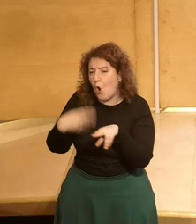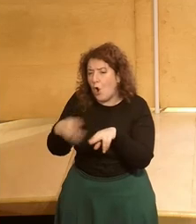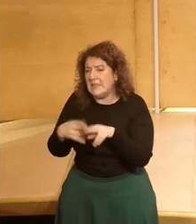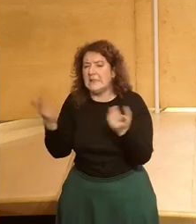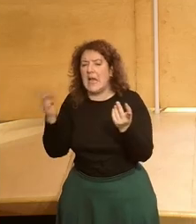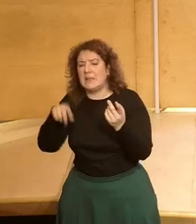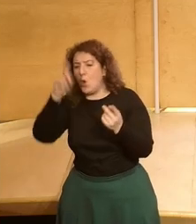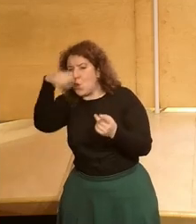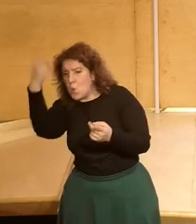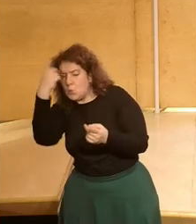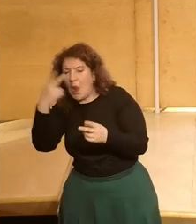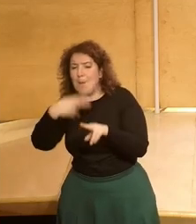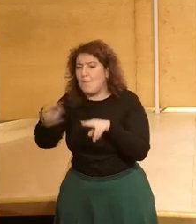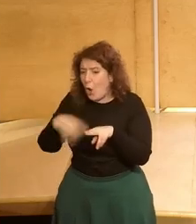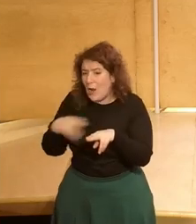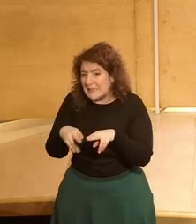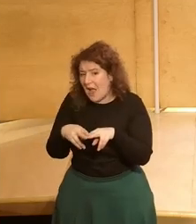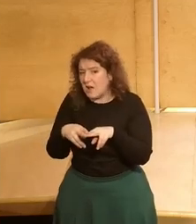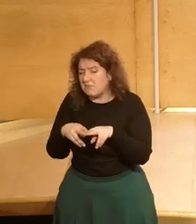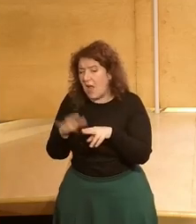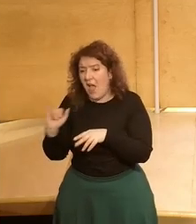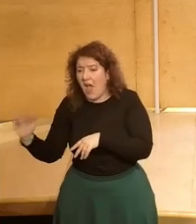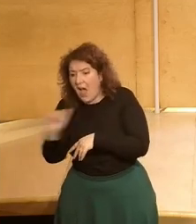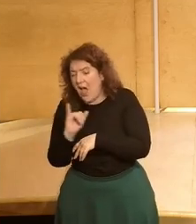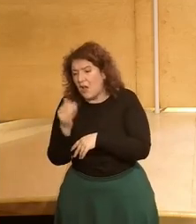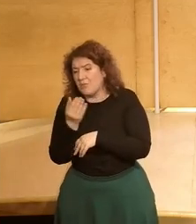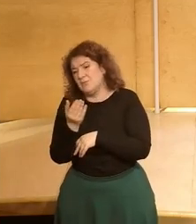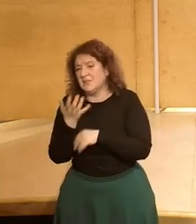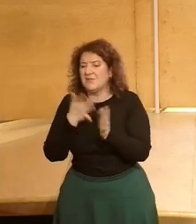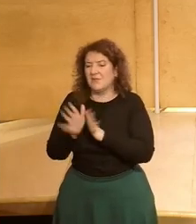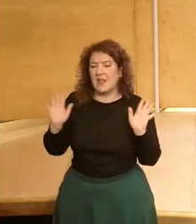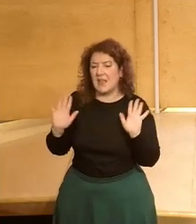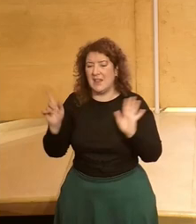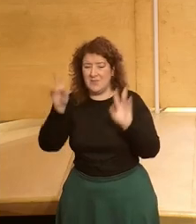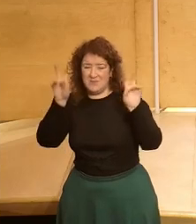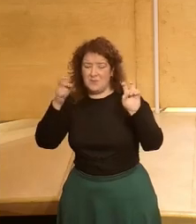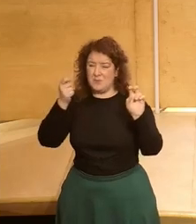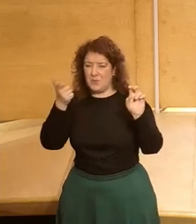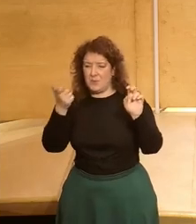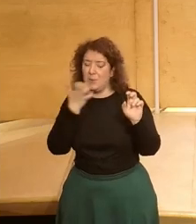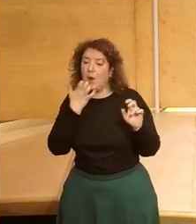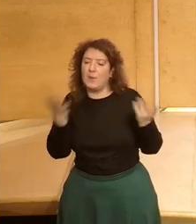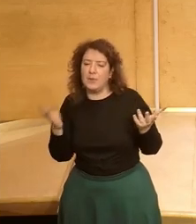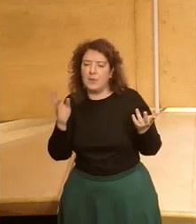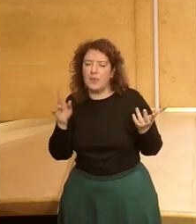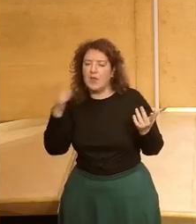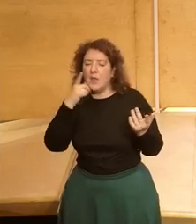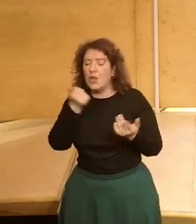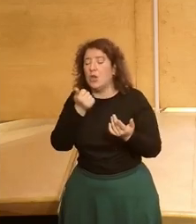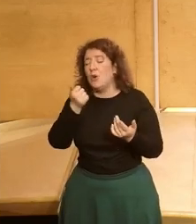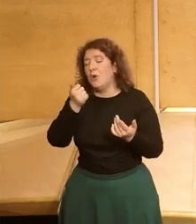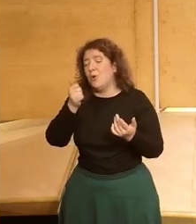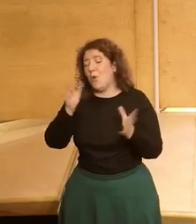desde el punto de vista de la cultura política que ellos tienen esta sensación de que los intermediarios visto se ve un poco cuando uno ve qué opinan los